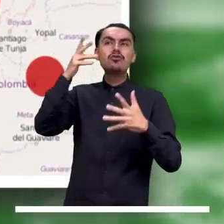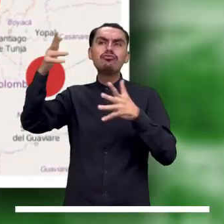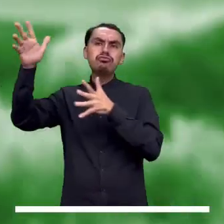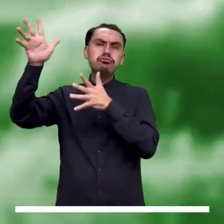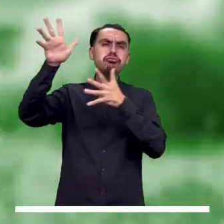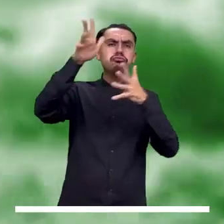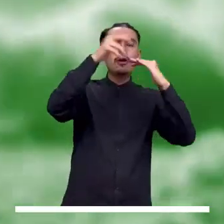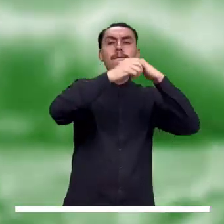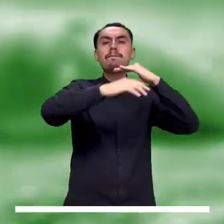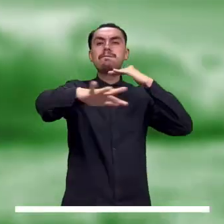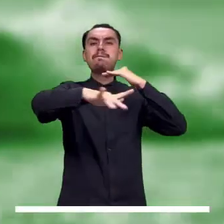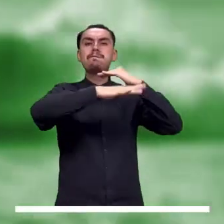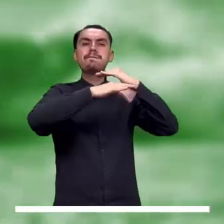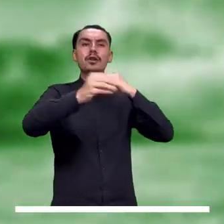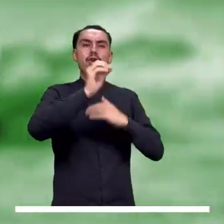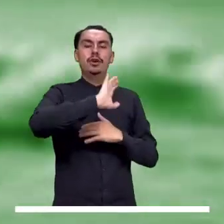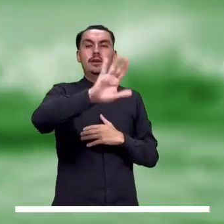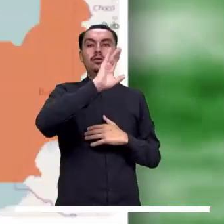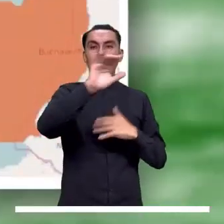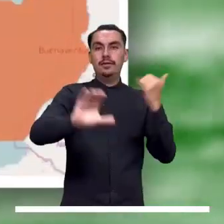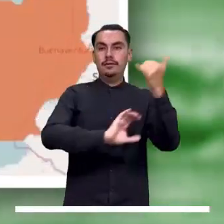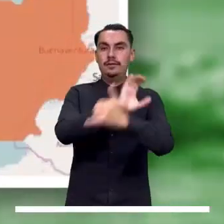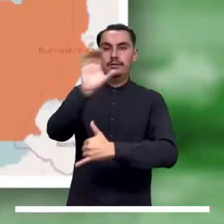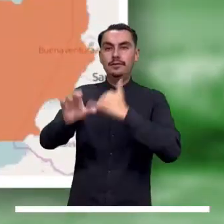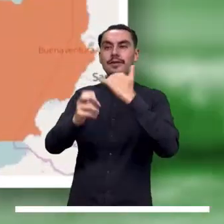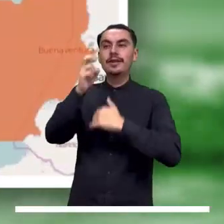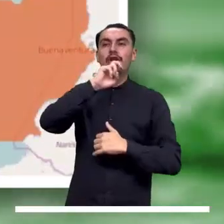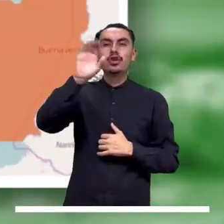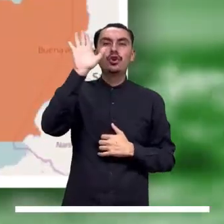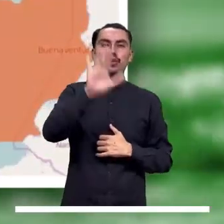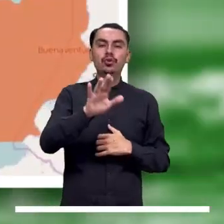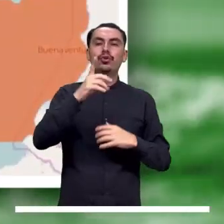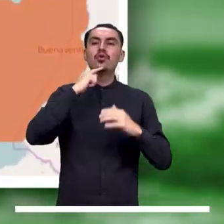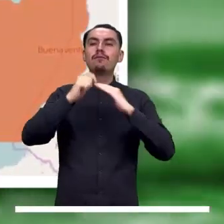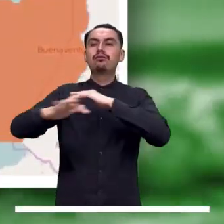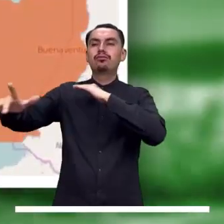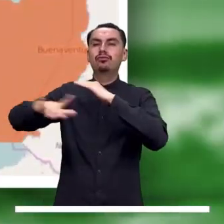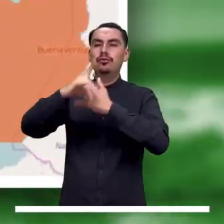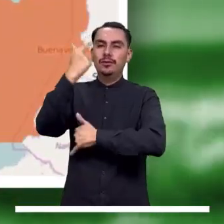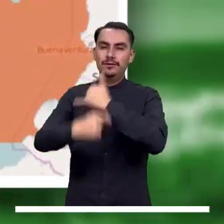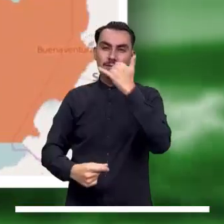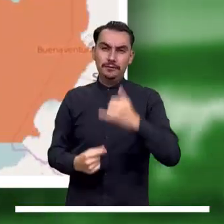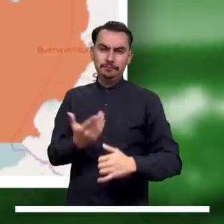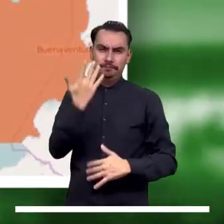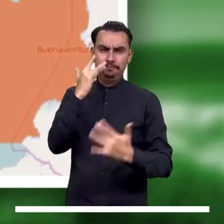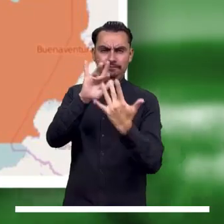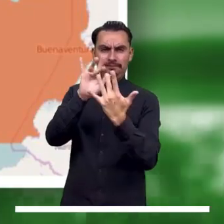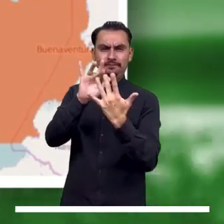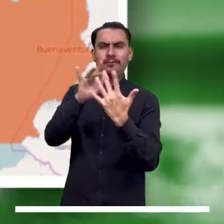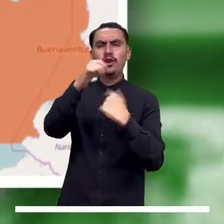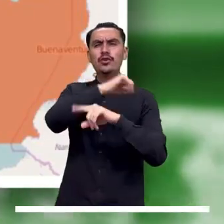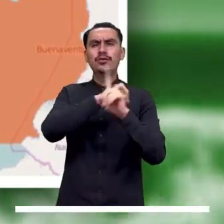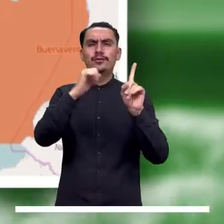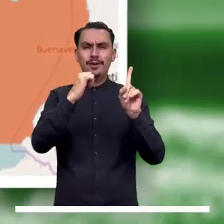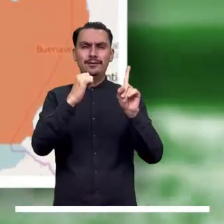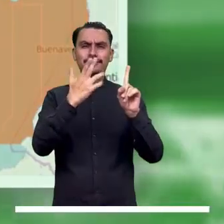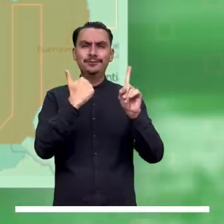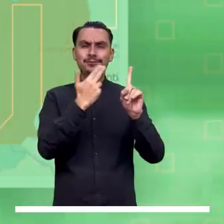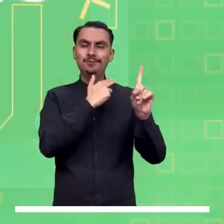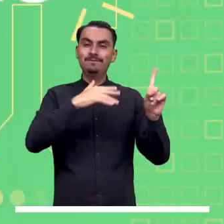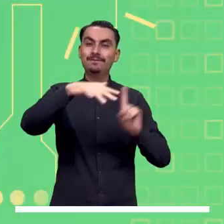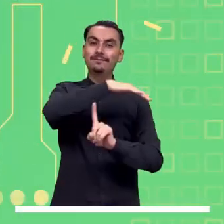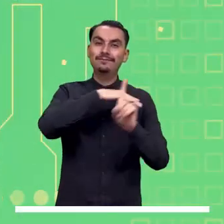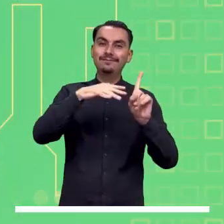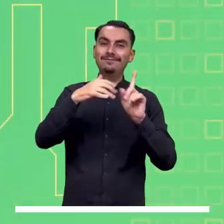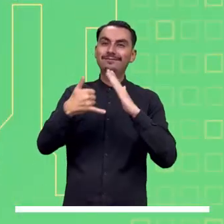Casanare y Meta. Alerta naranja por tiempo lluvioso en el norte y centro de la cuenca del Pacífico. Síguenos en nuestras